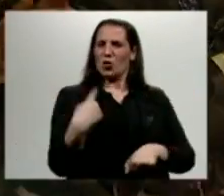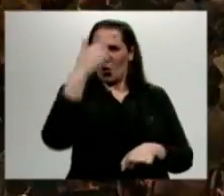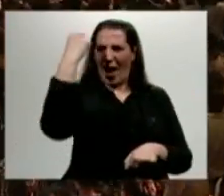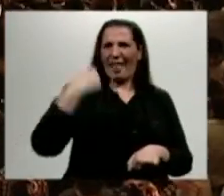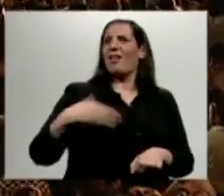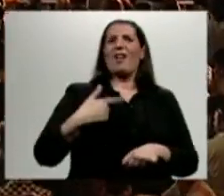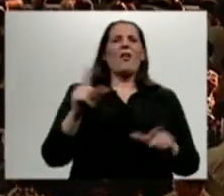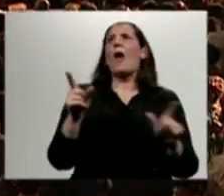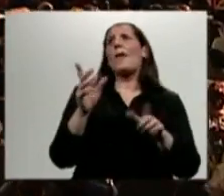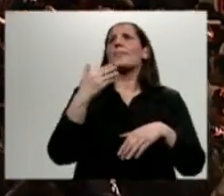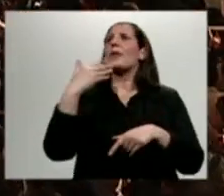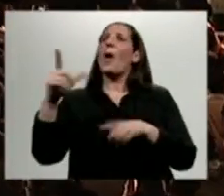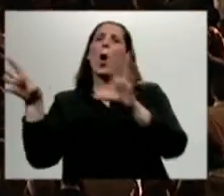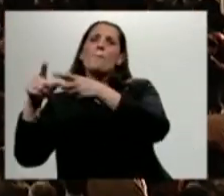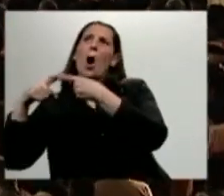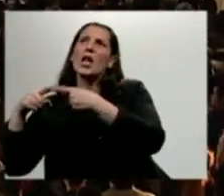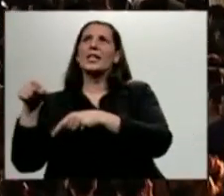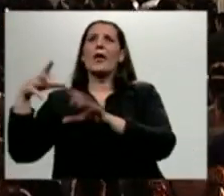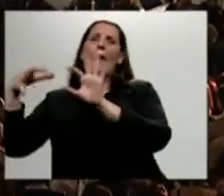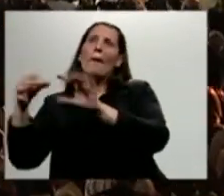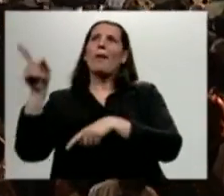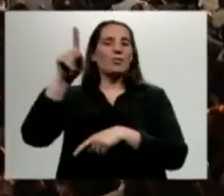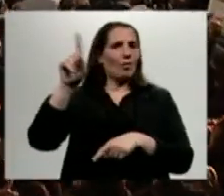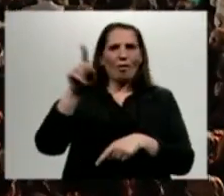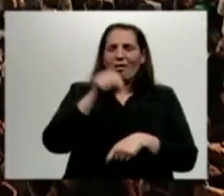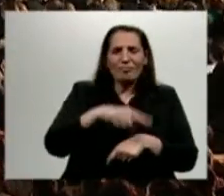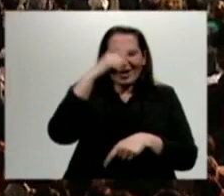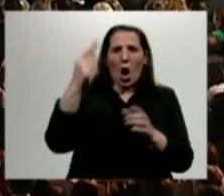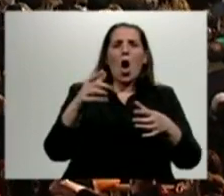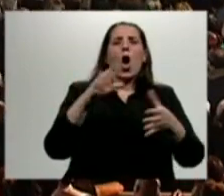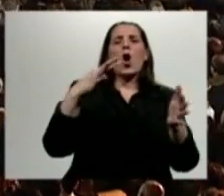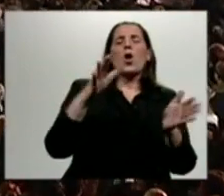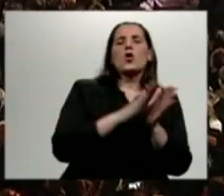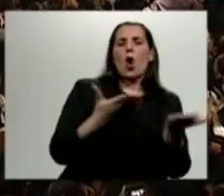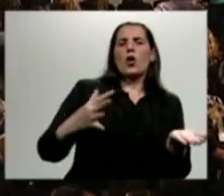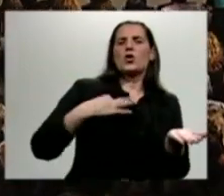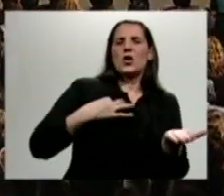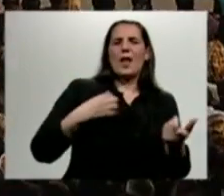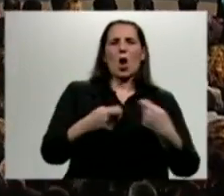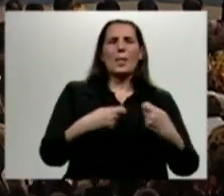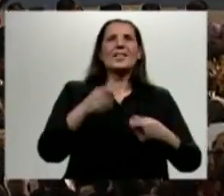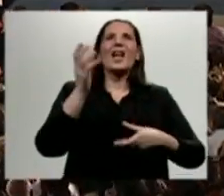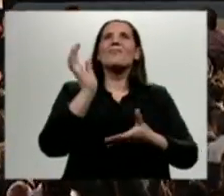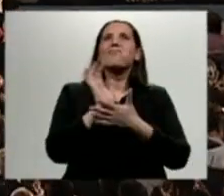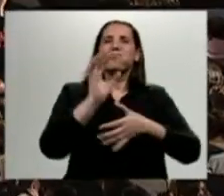pertenece a ningún gobierno, gobierno, es el Código Civil y Comercial de la Democracia.